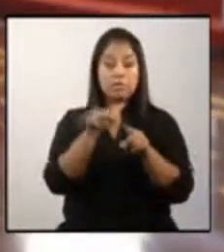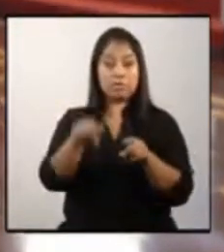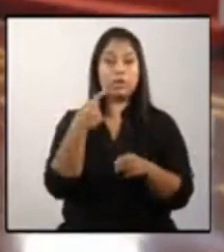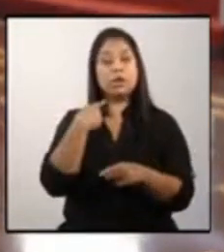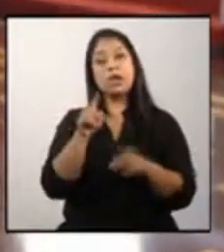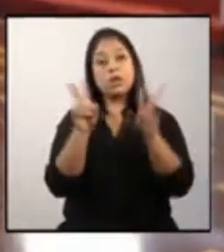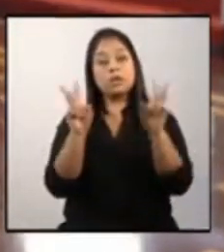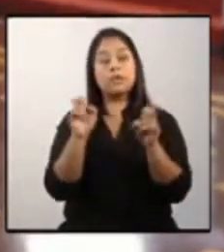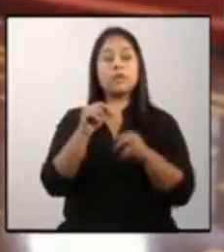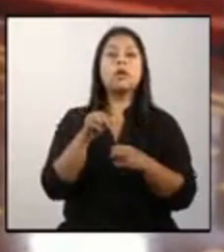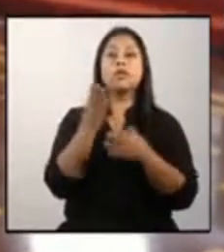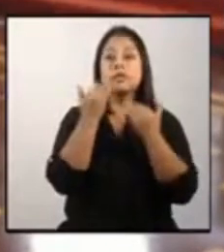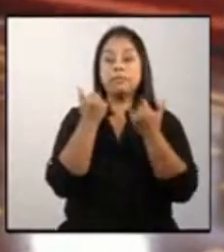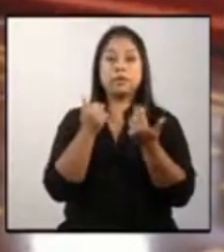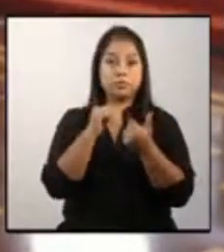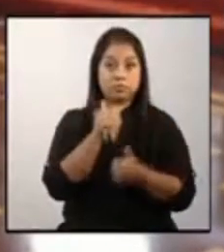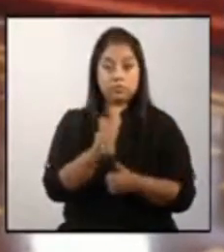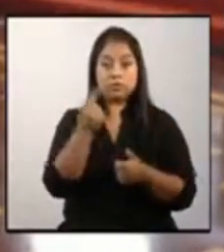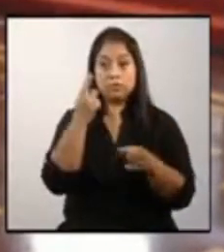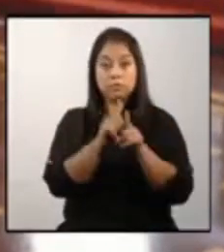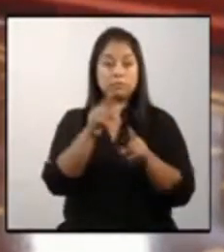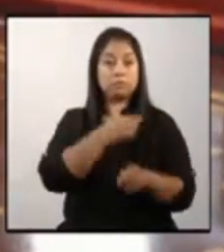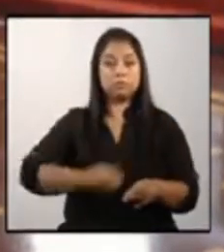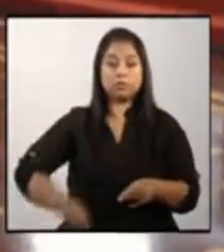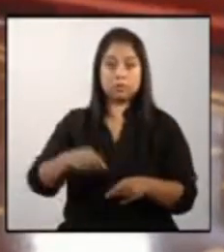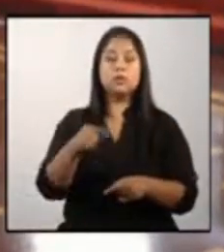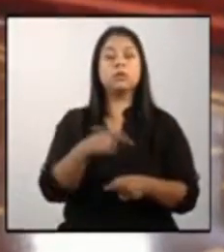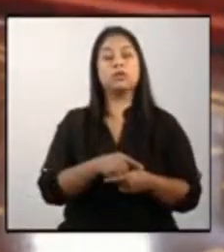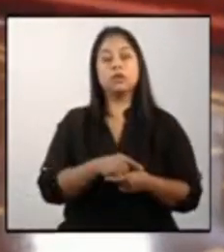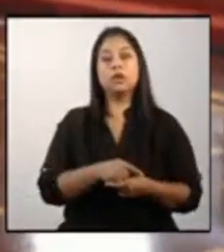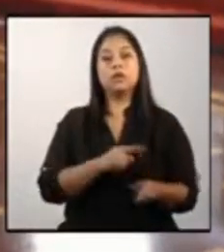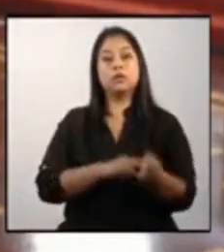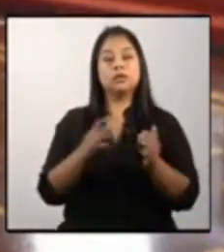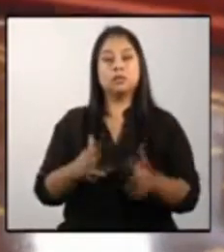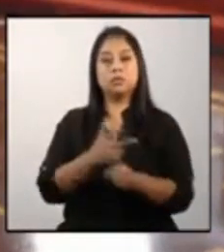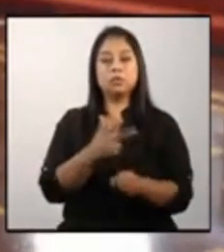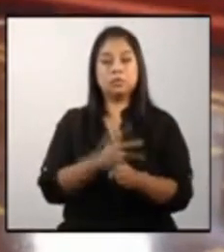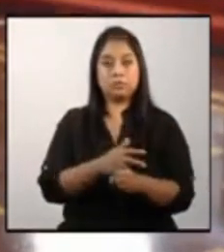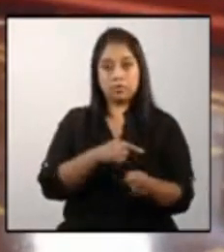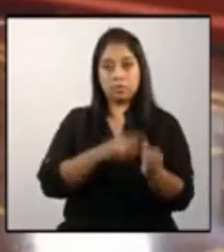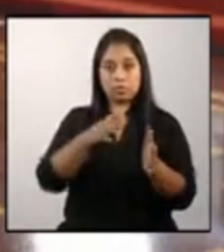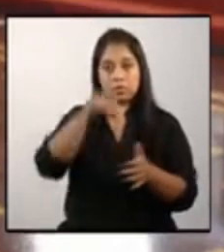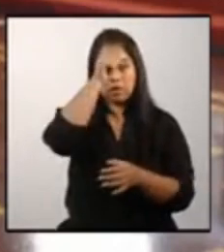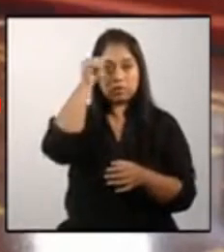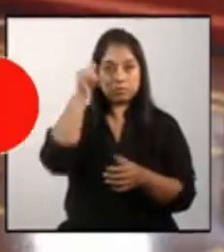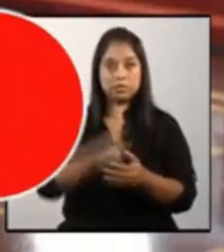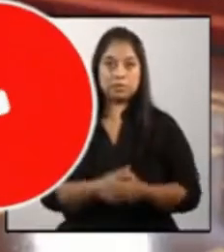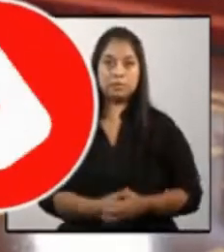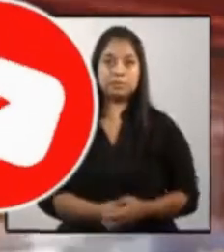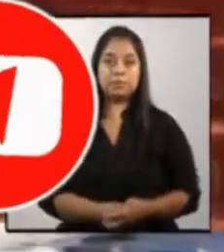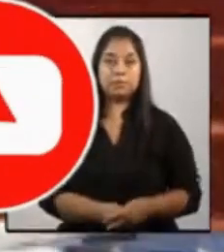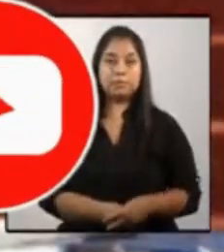la Gran Cruzada Nacional por la Nutrición, por parte del señor Presidente Constitucional de la República, doctor Alejandro Yamatei.